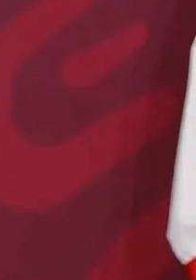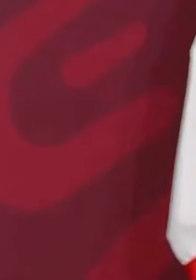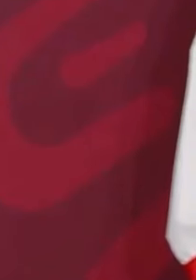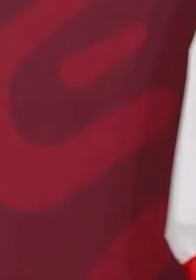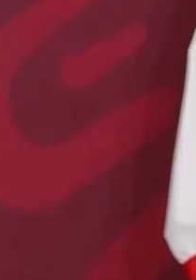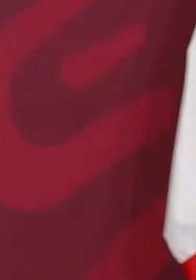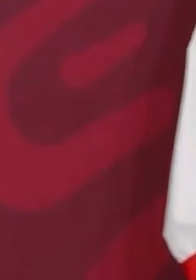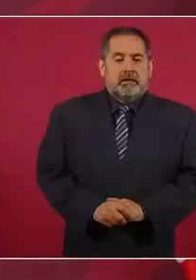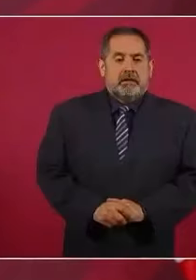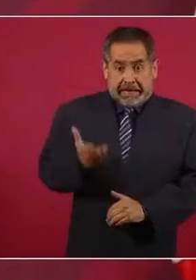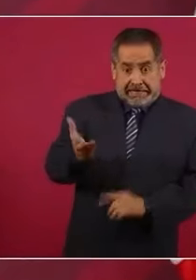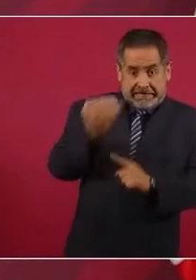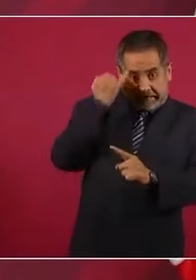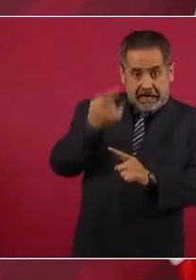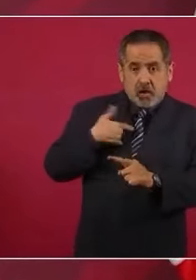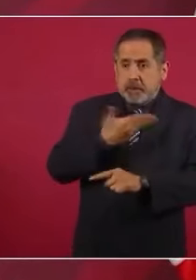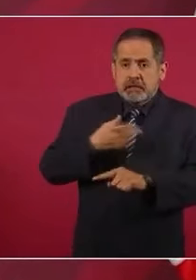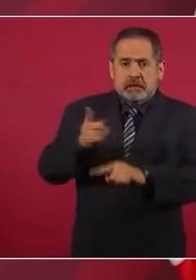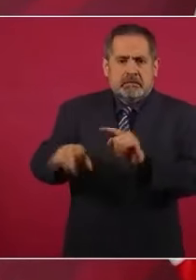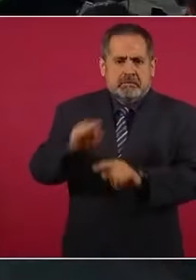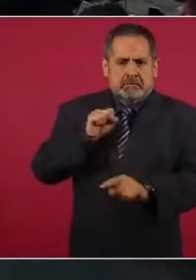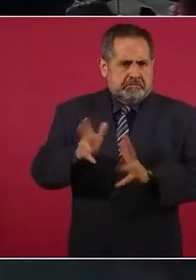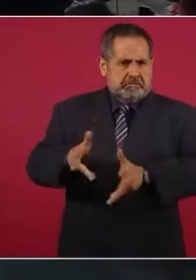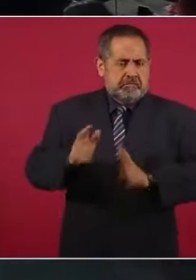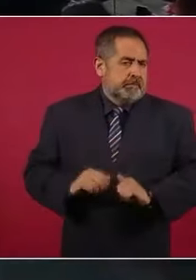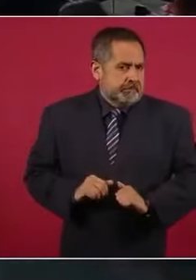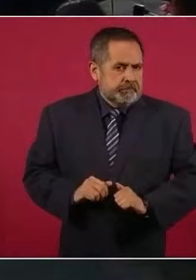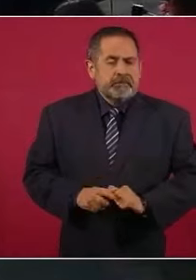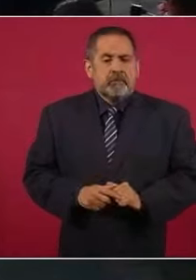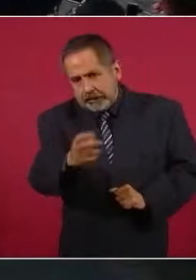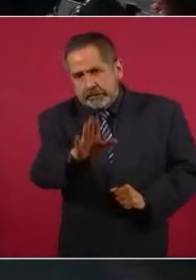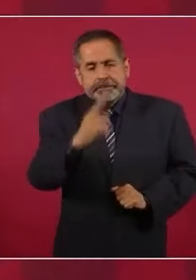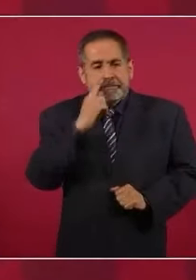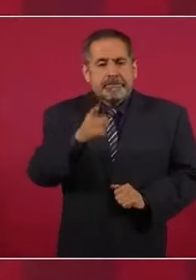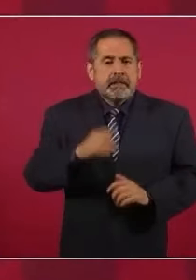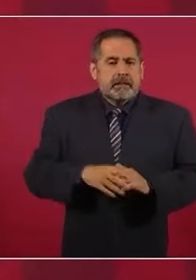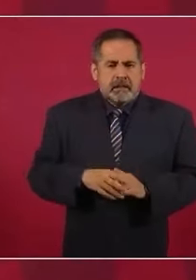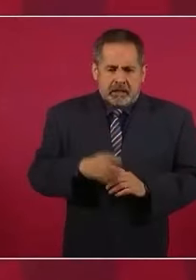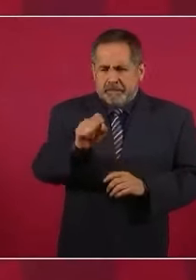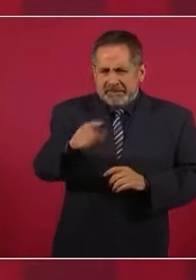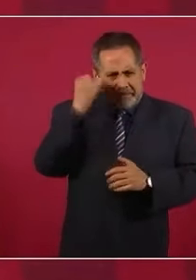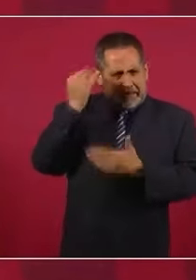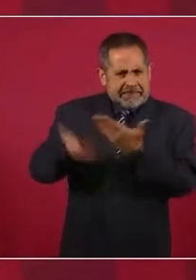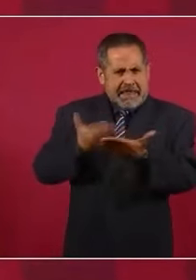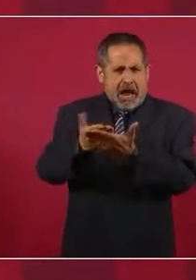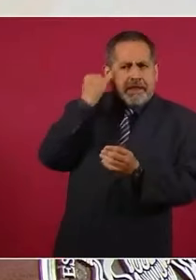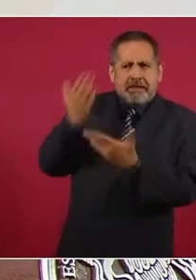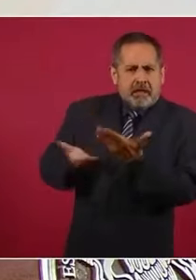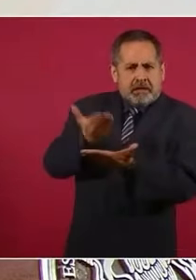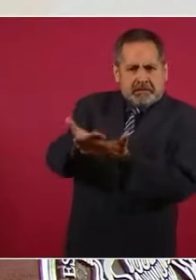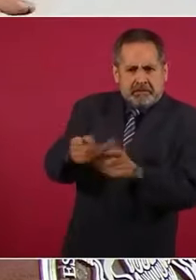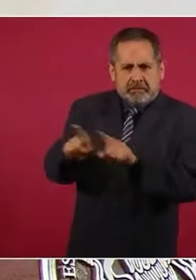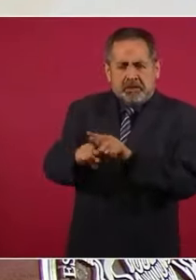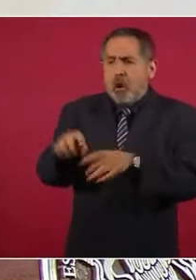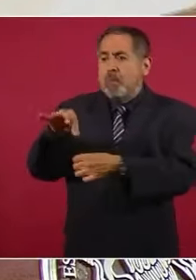a retirar, el Ejecutivo no la va a retirar. Y por eso, o esa iniciativa o otra, que